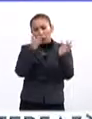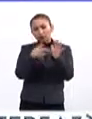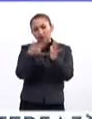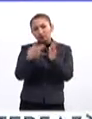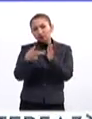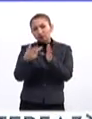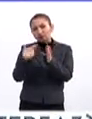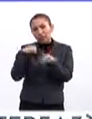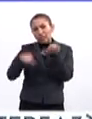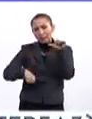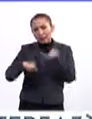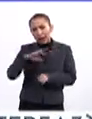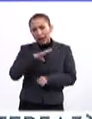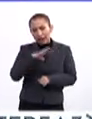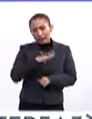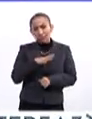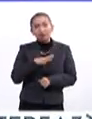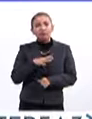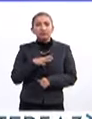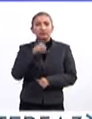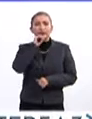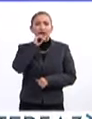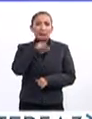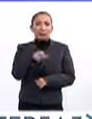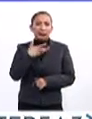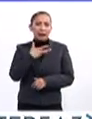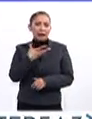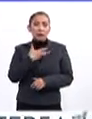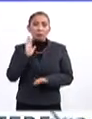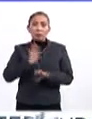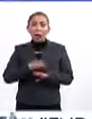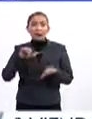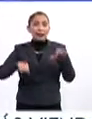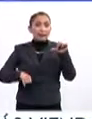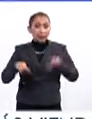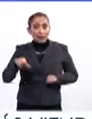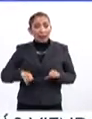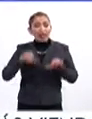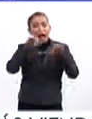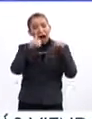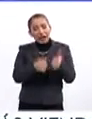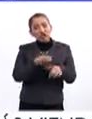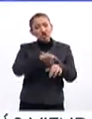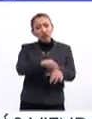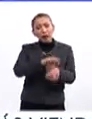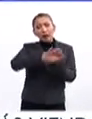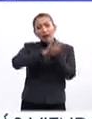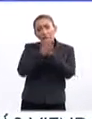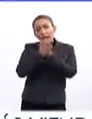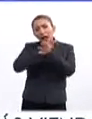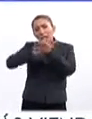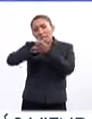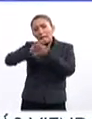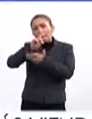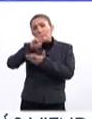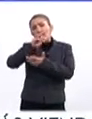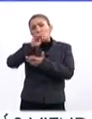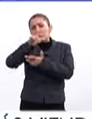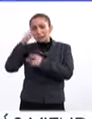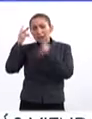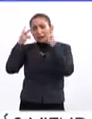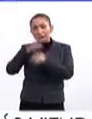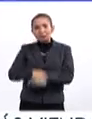constantemente nuestras actividades, y bueno, también, este, tenemos más actividades de Artes Vivas, Performance, que pueden estar también